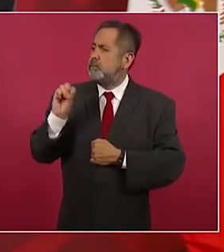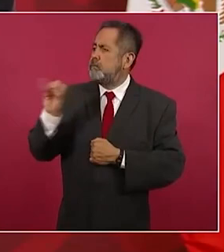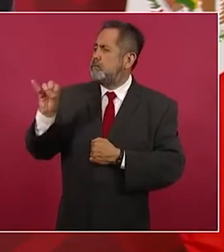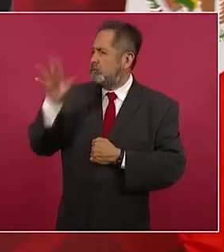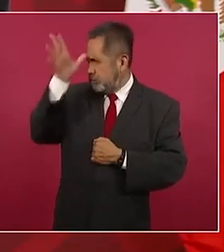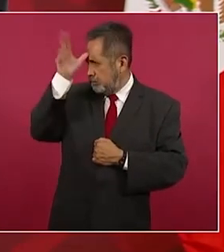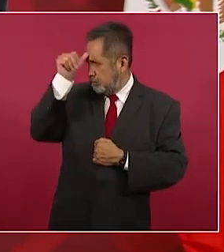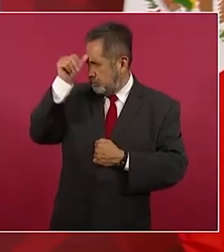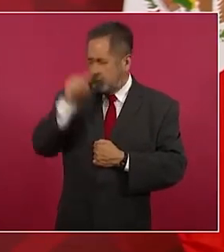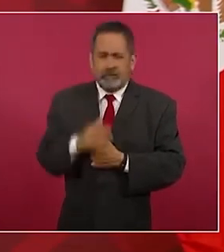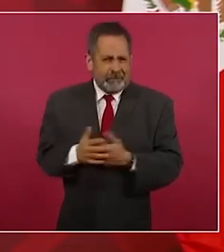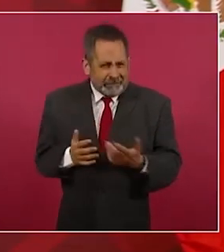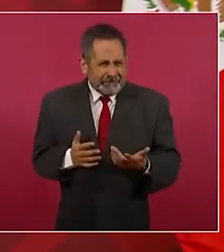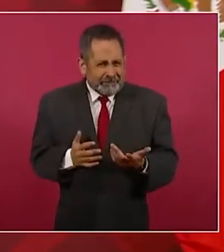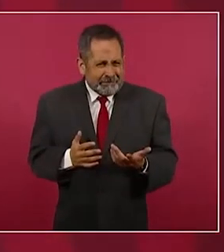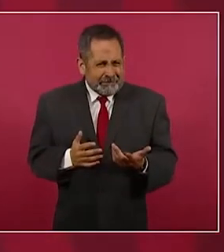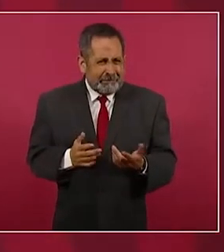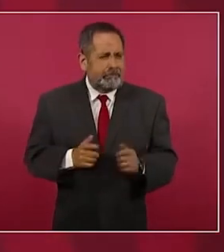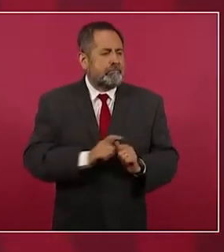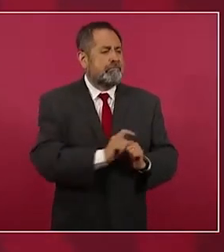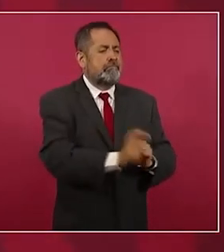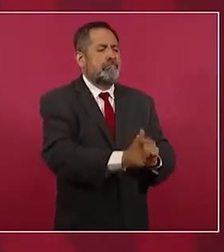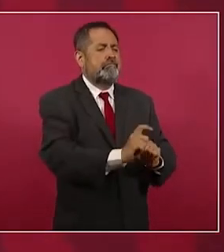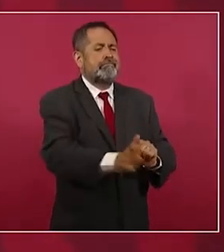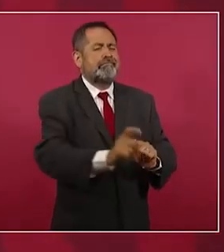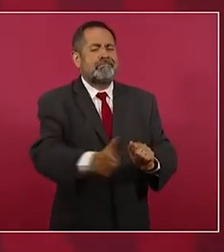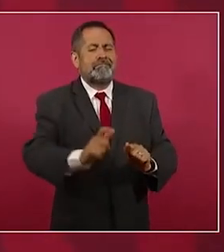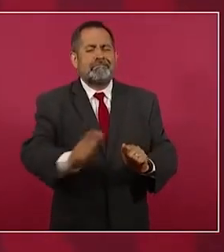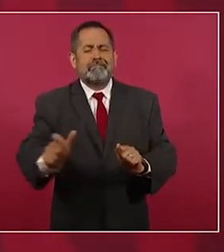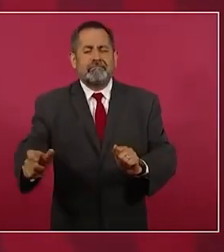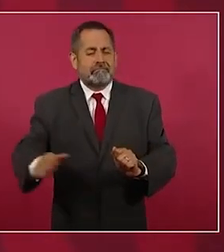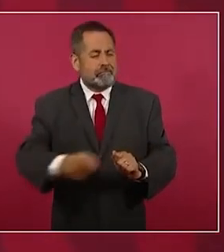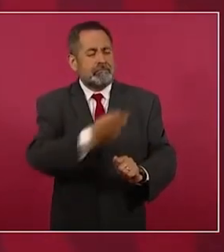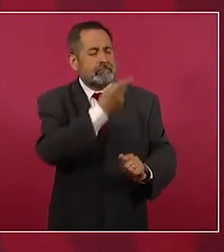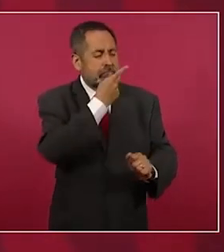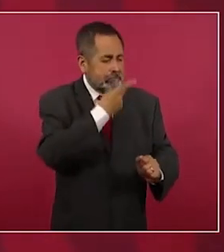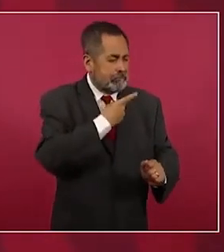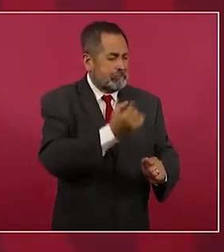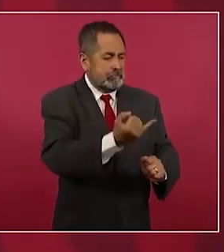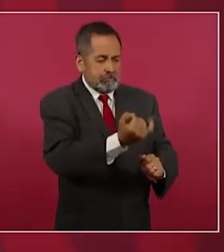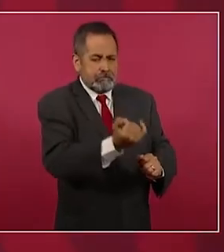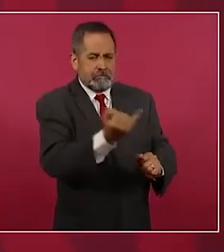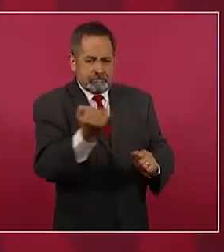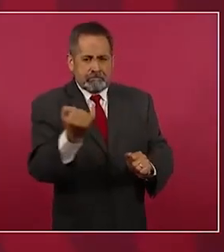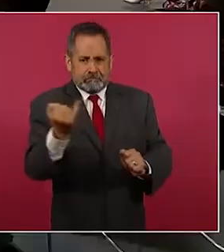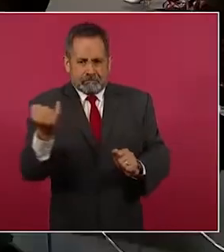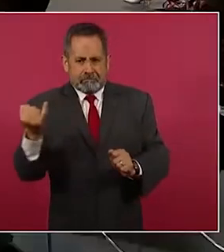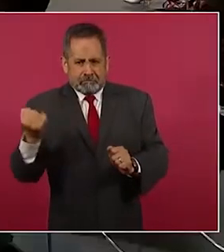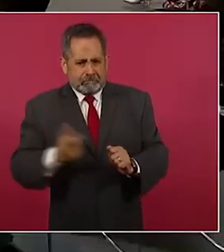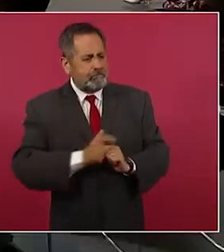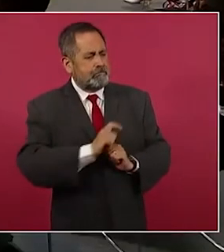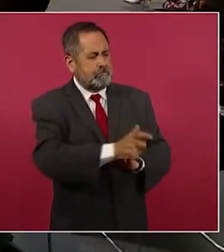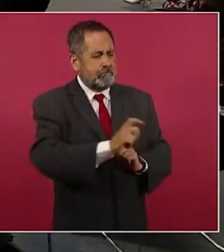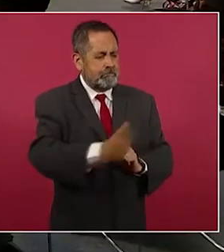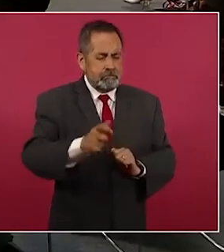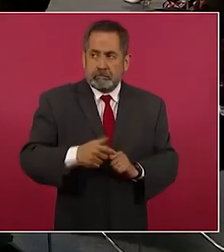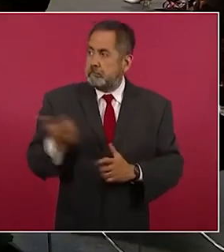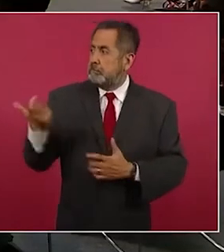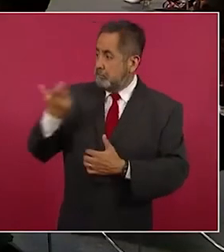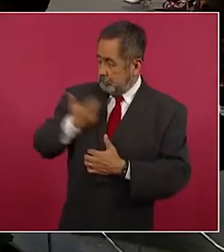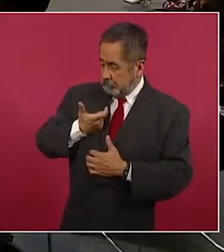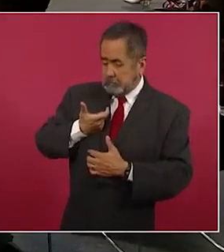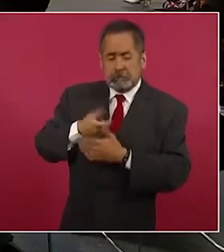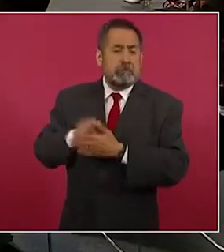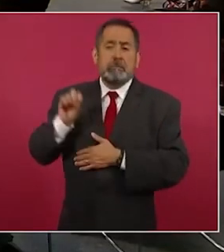A todos los tenían ahí, bien atendidos,